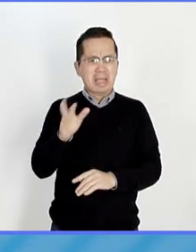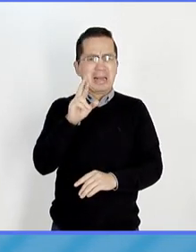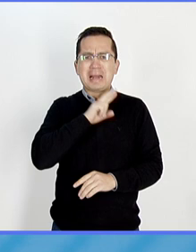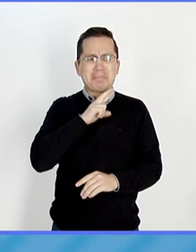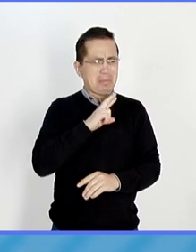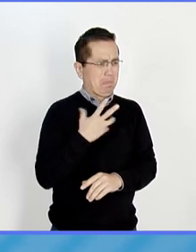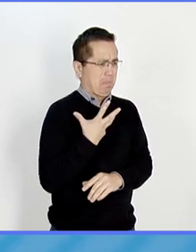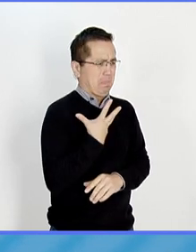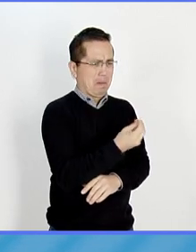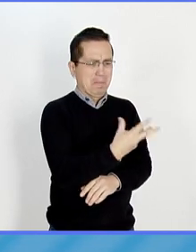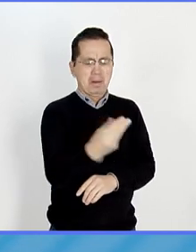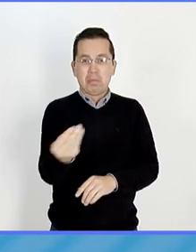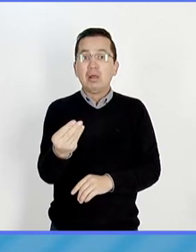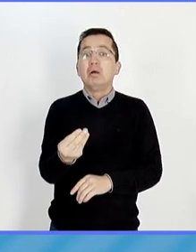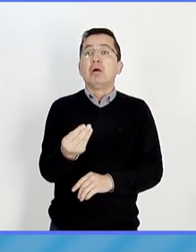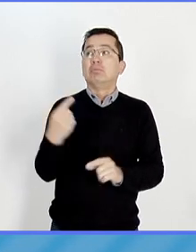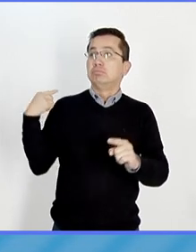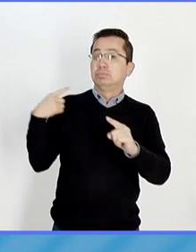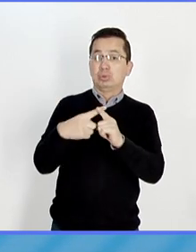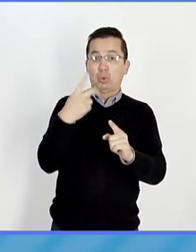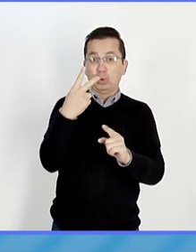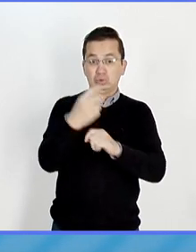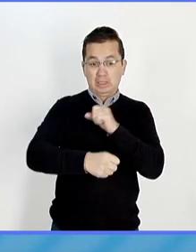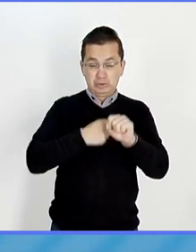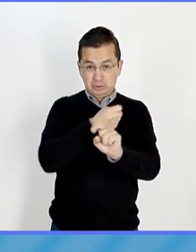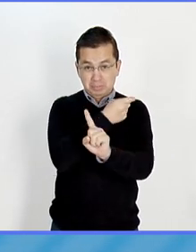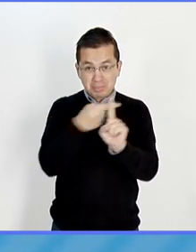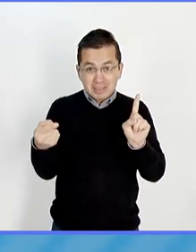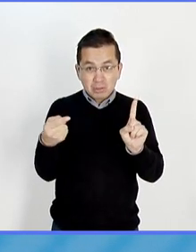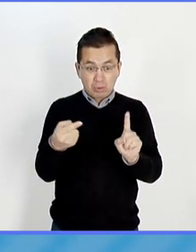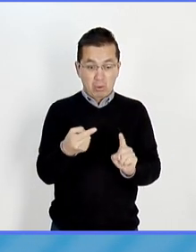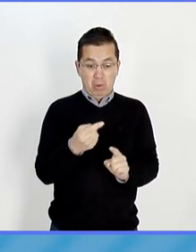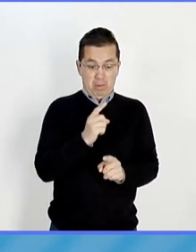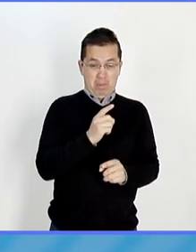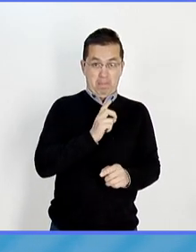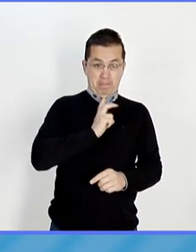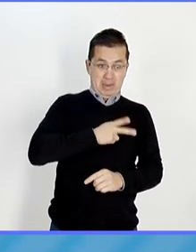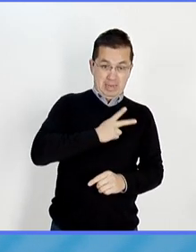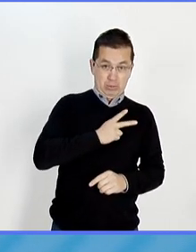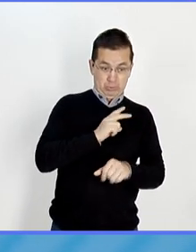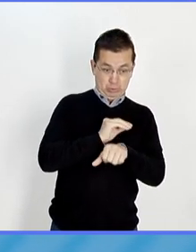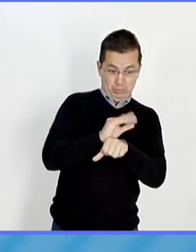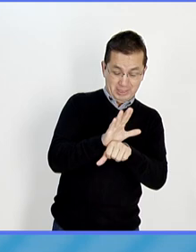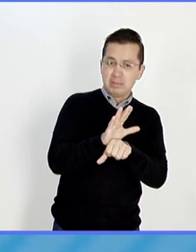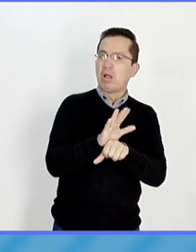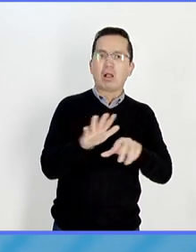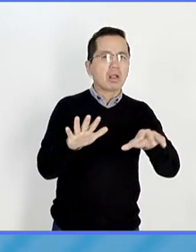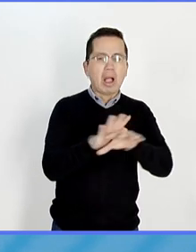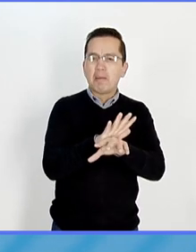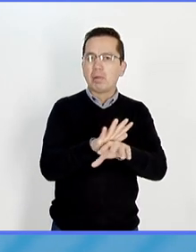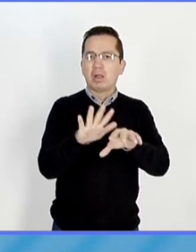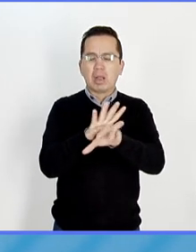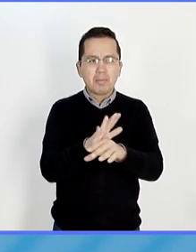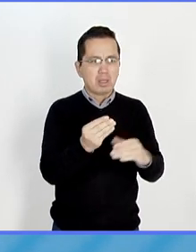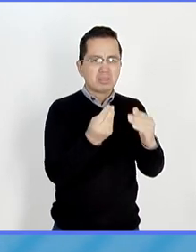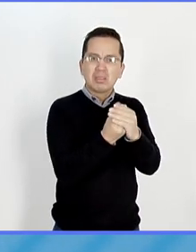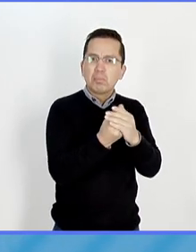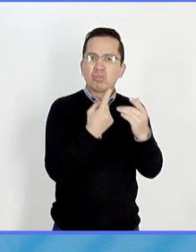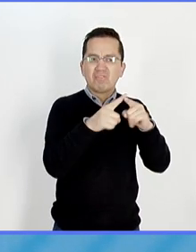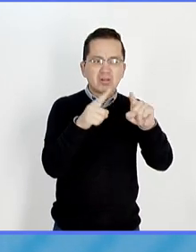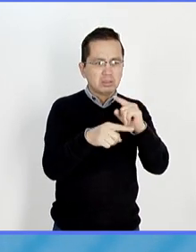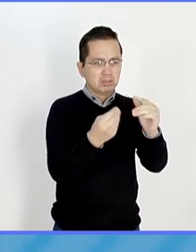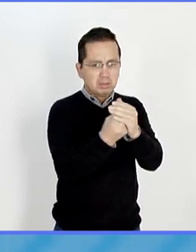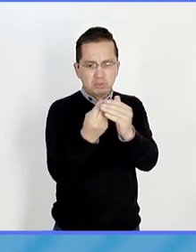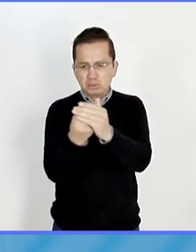largo de estos dos años y medio y pensamos que van a seguir existiendo. El hecho de que el virus se encontró con una población